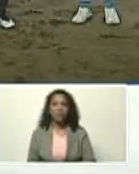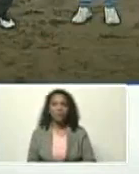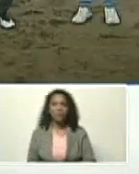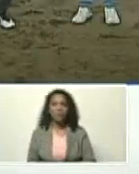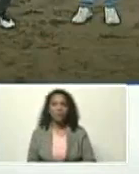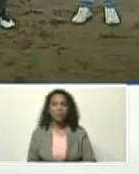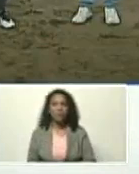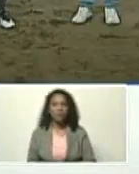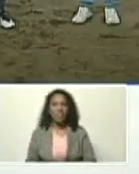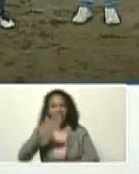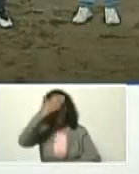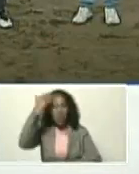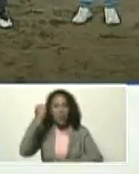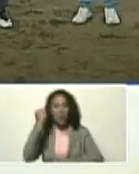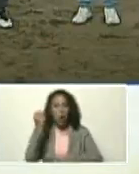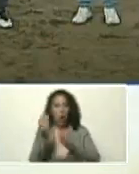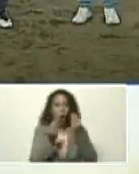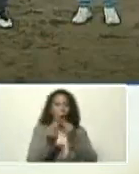¿se te olvidó el paso?